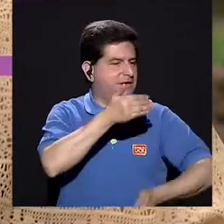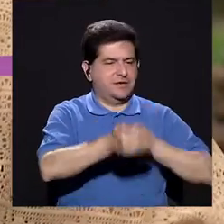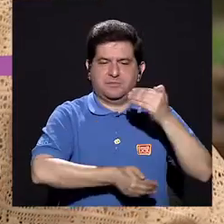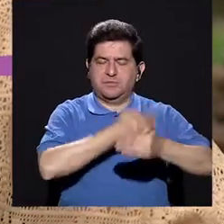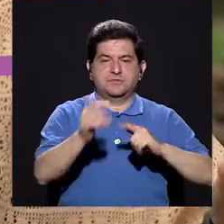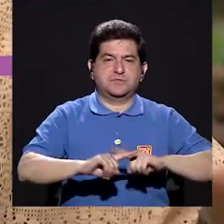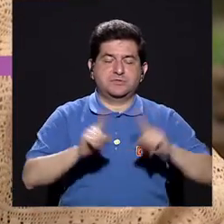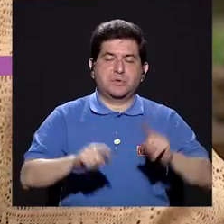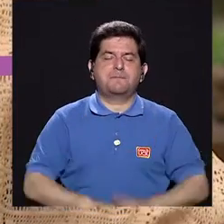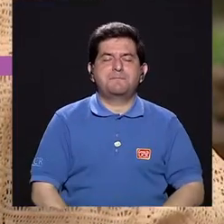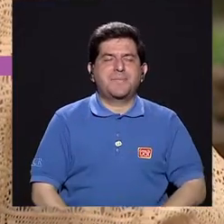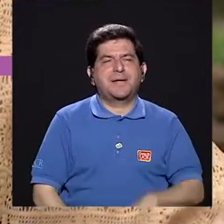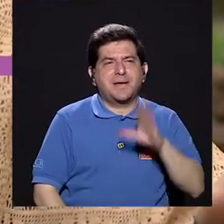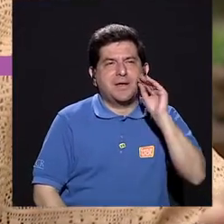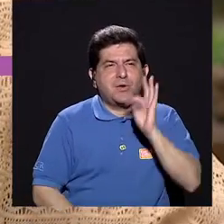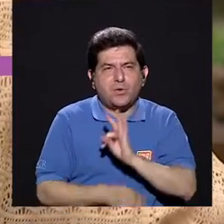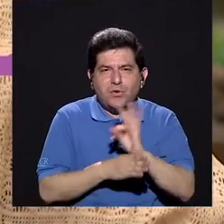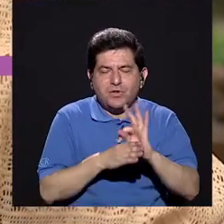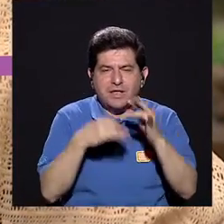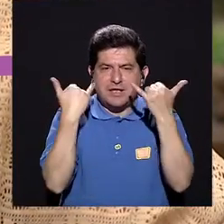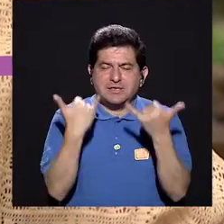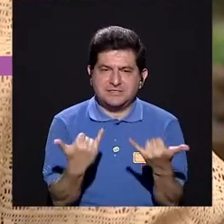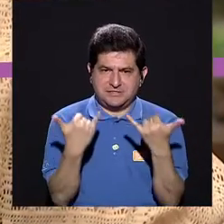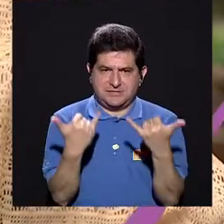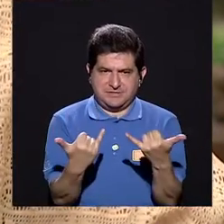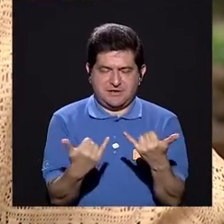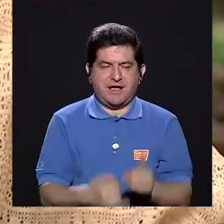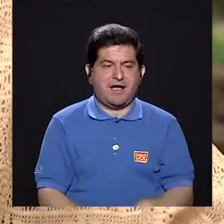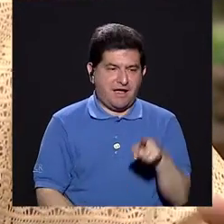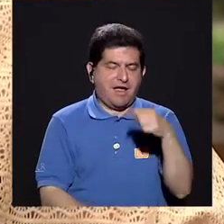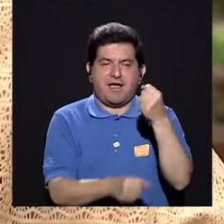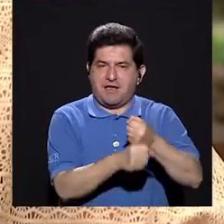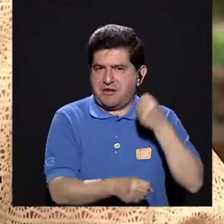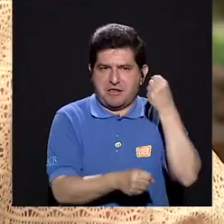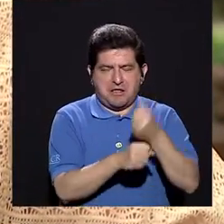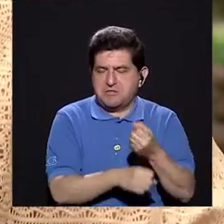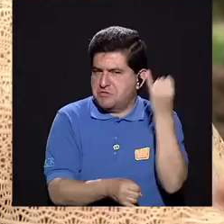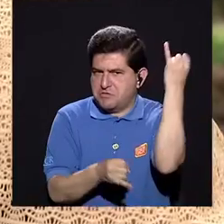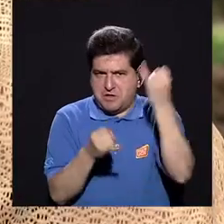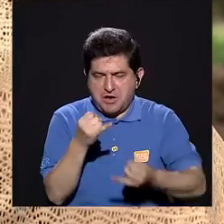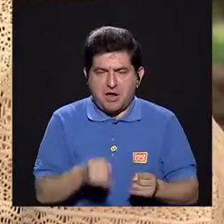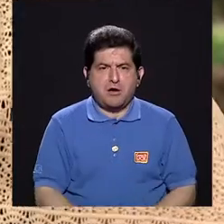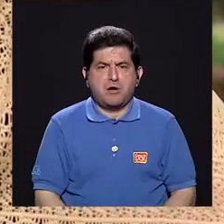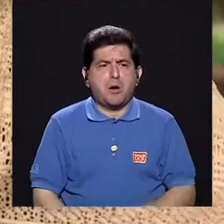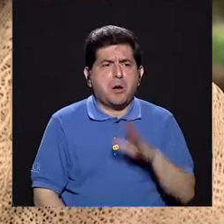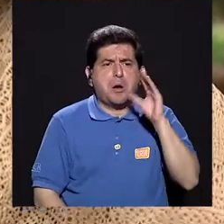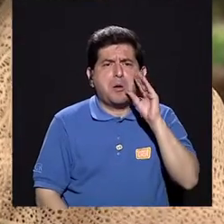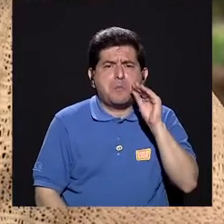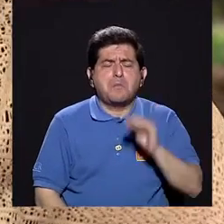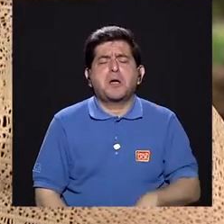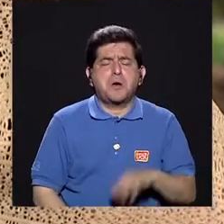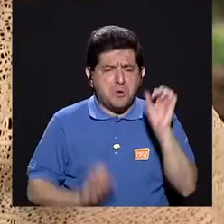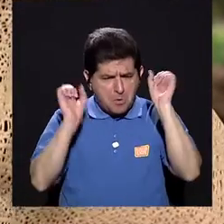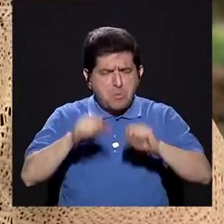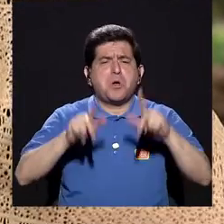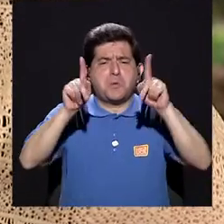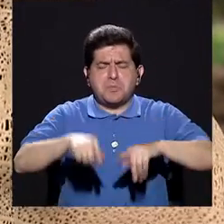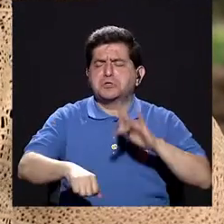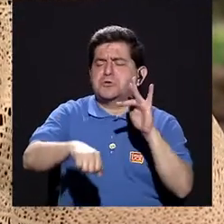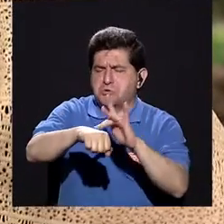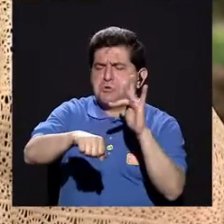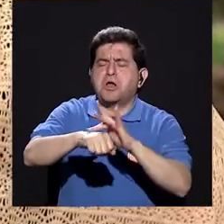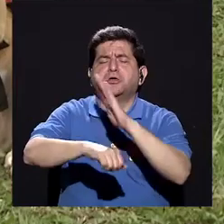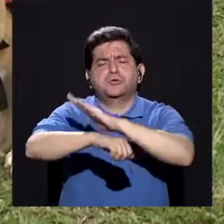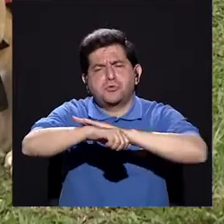Sin embargo, el perro de terapia, ya por cumplir su labor, puede ser un perro que todo el mundo pueda acariciar y